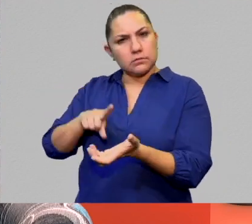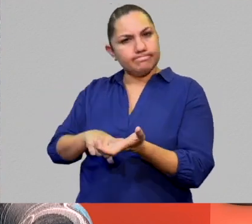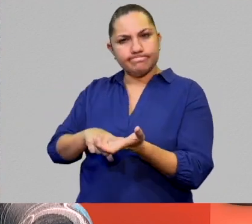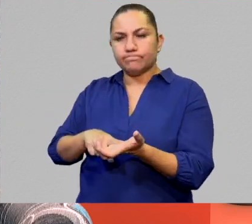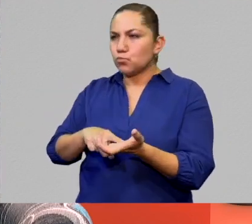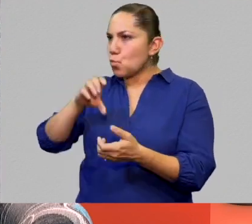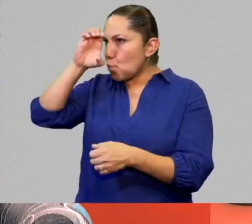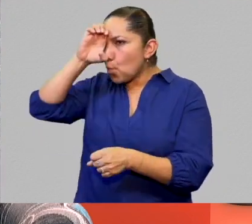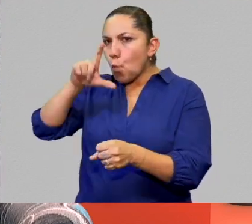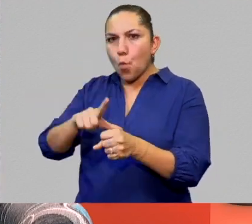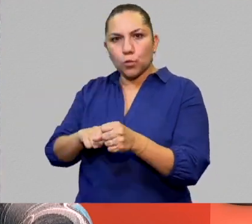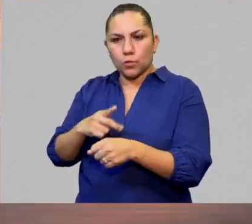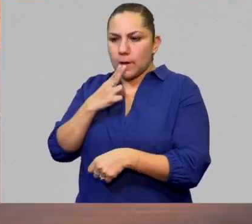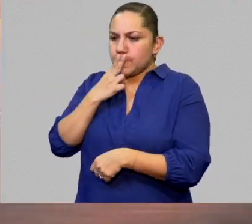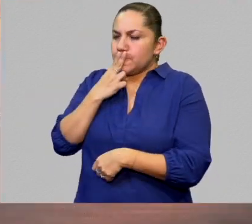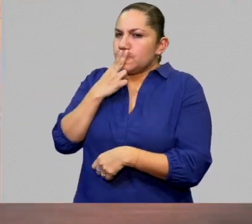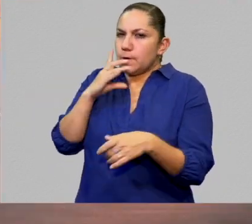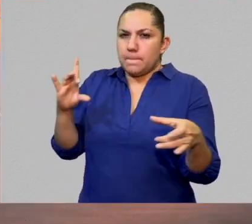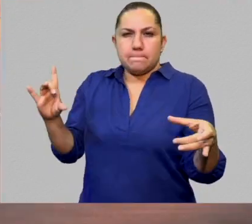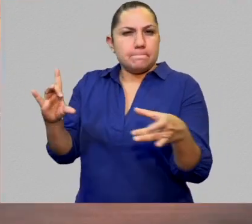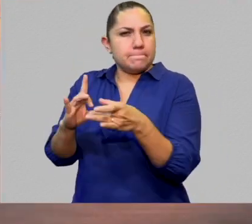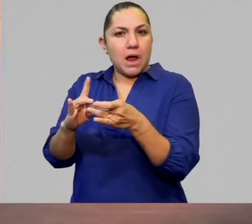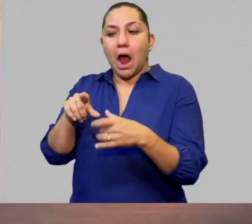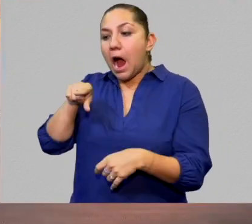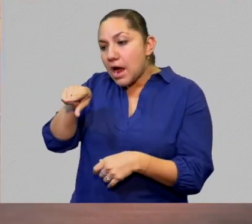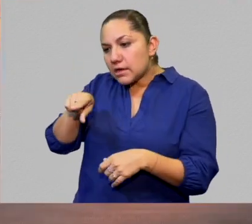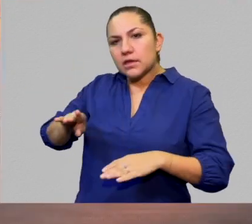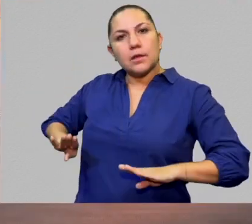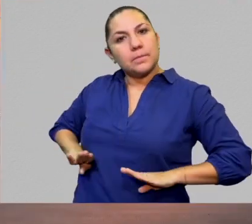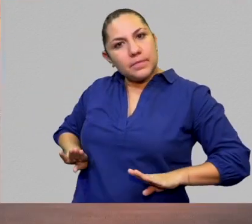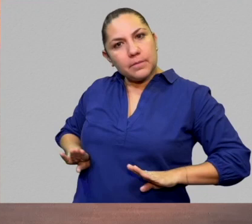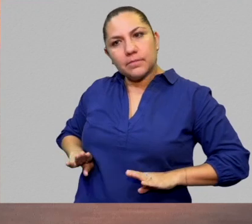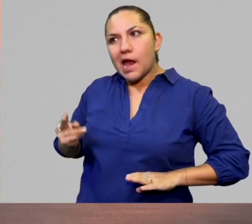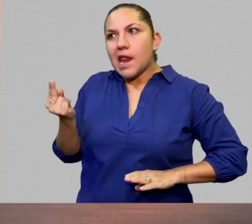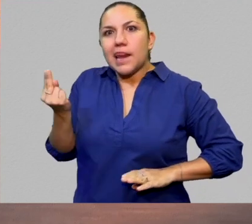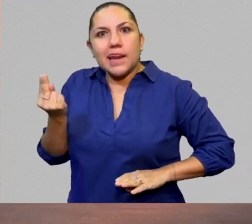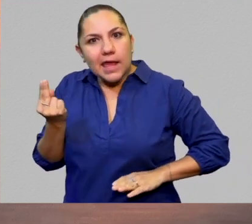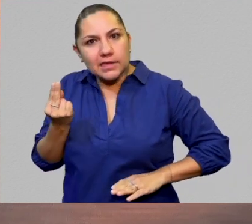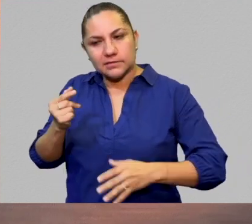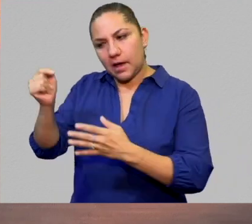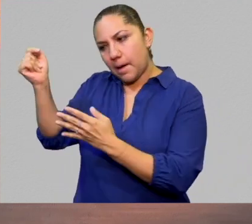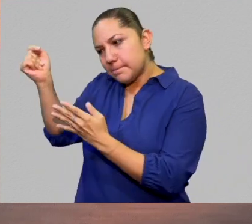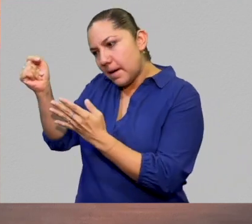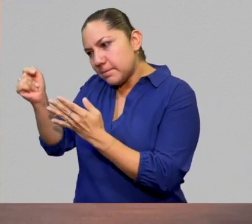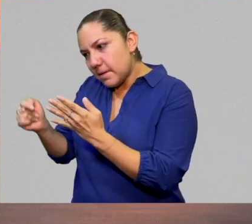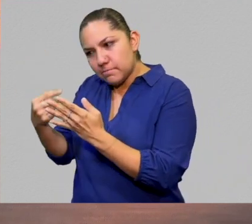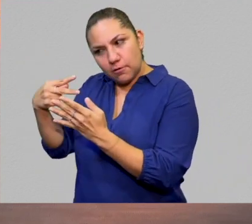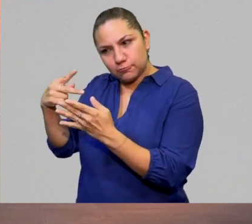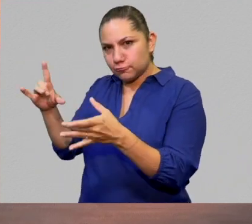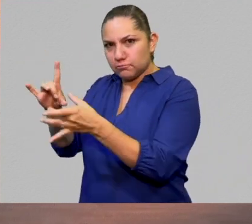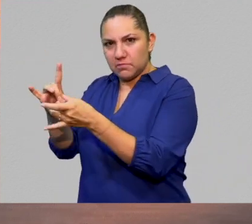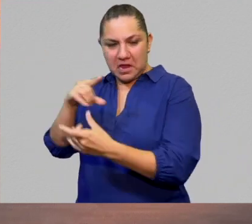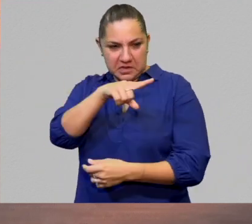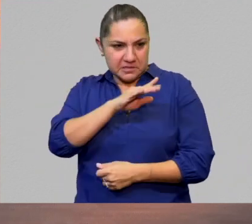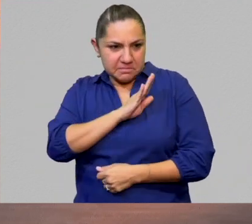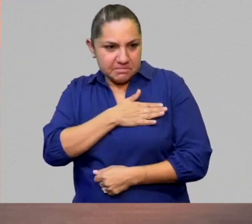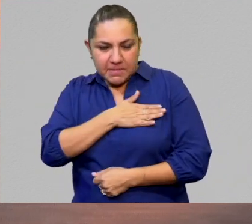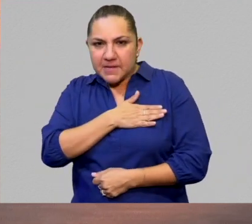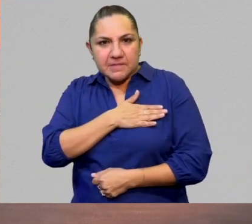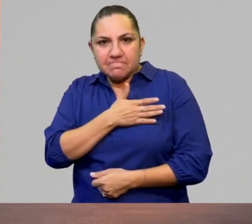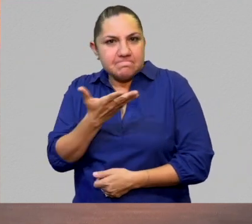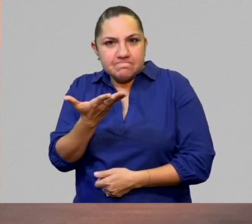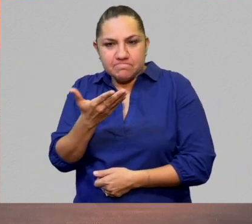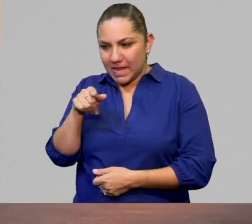vitalidad porque cumple con determinadas funciones que el español no haría, por ejemplo. Entonces, hay